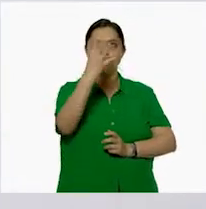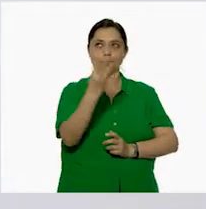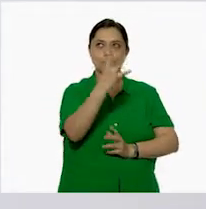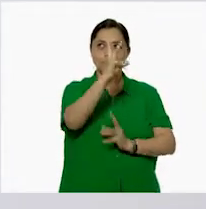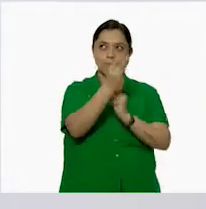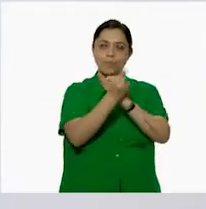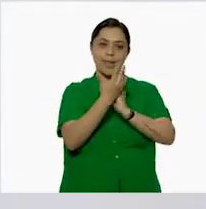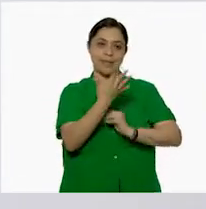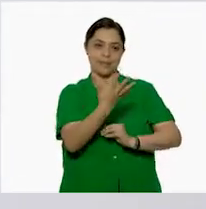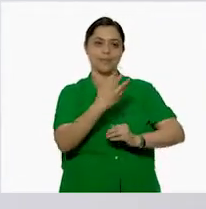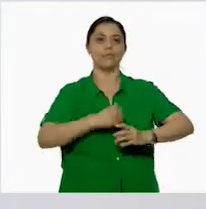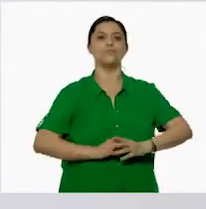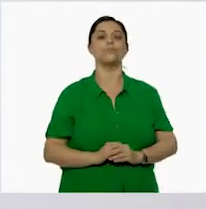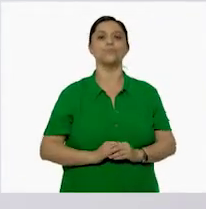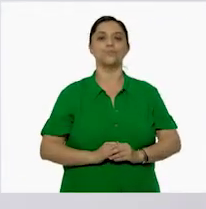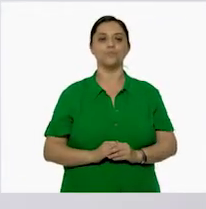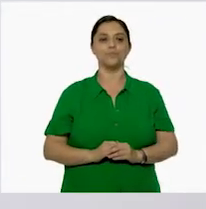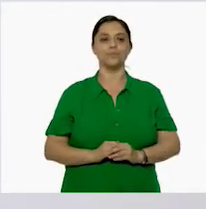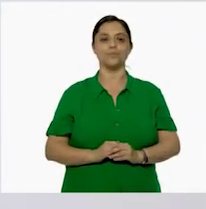5. Muy bien.